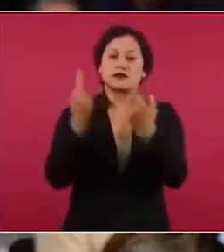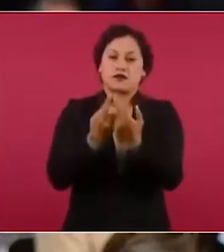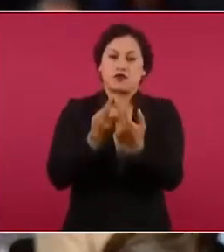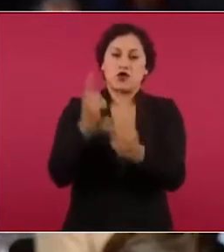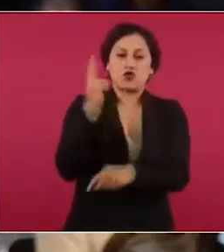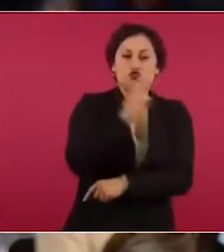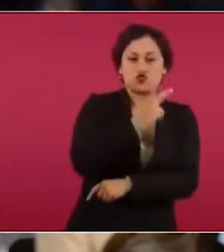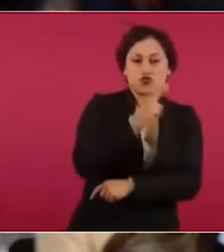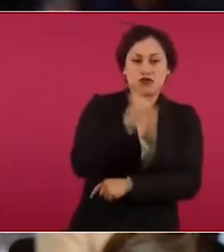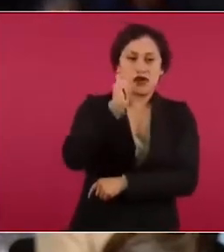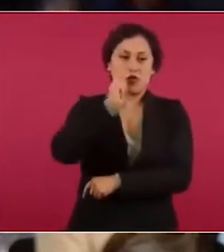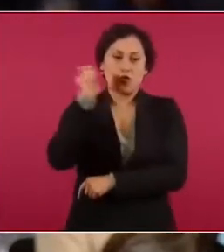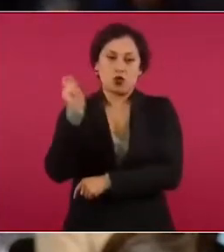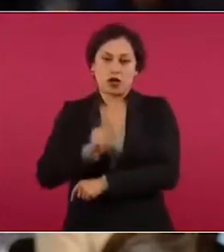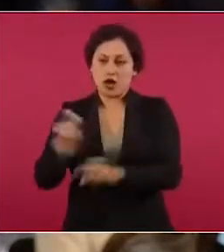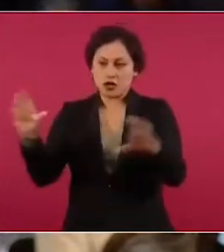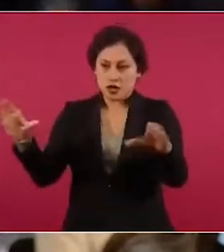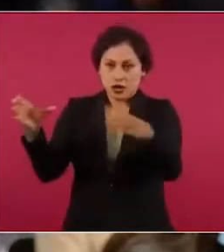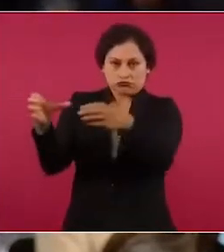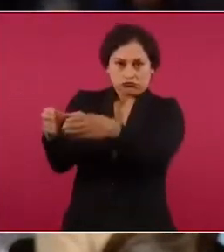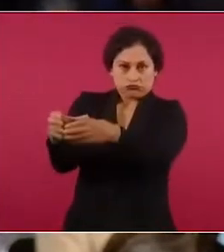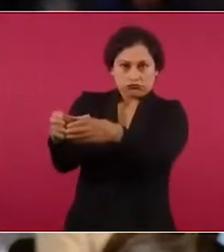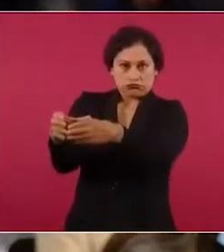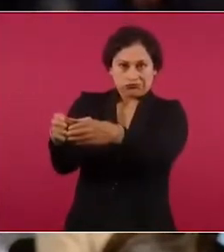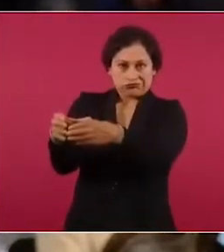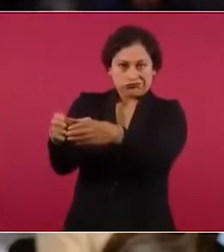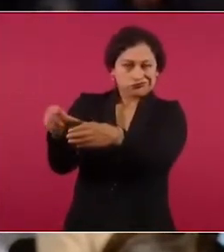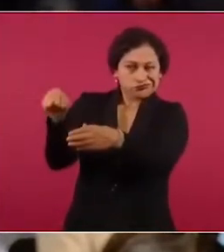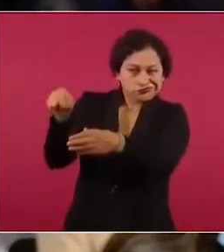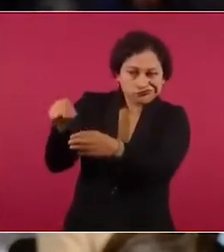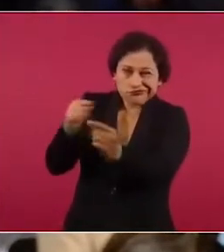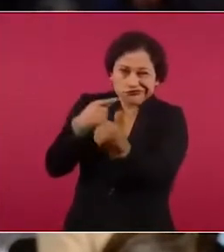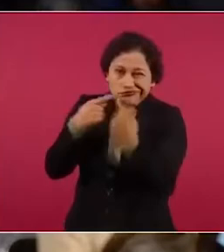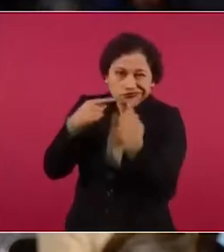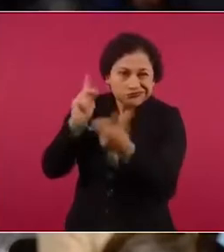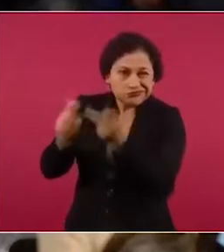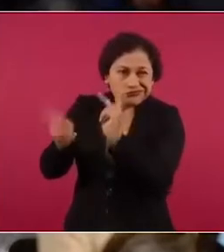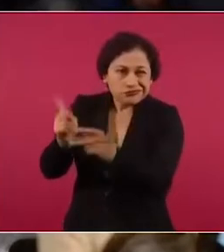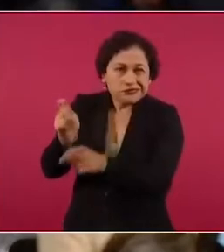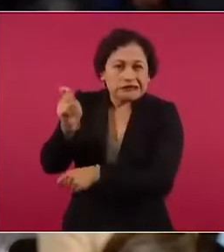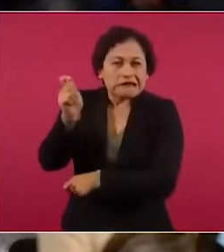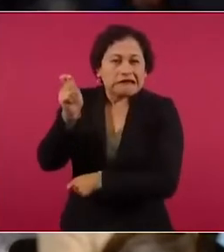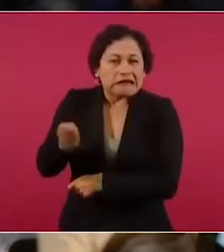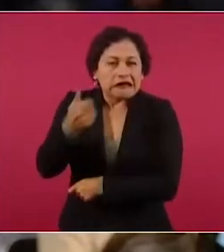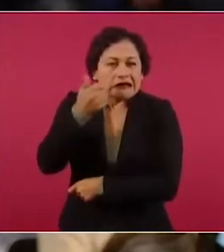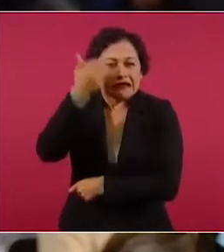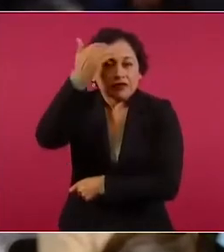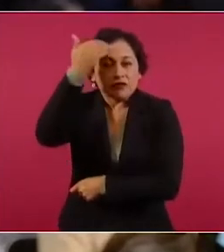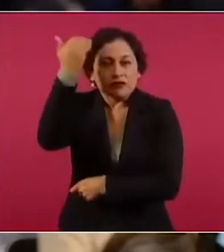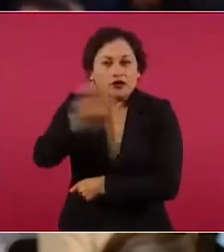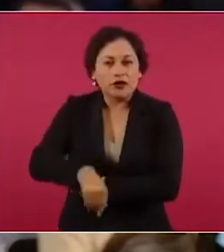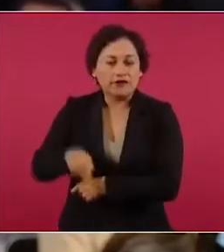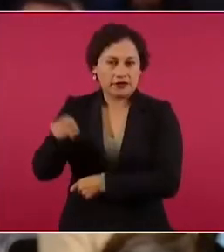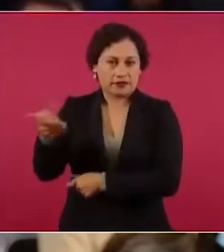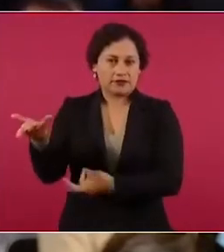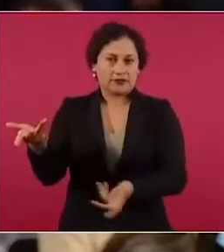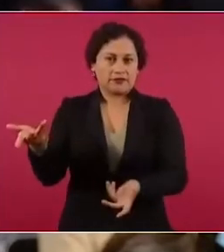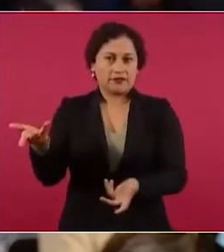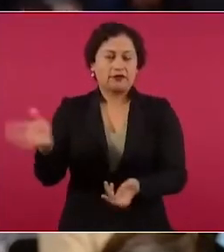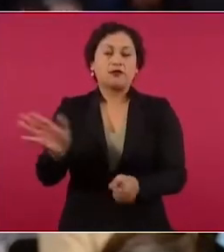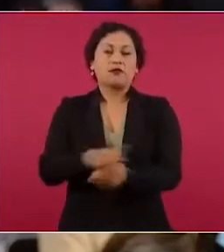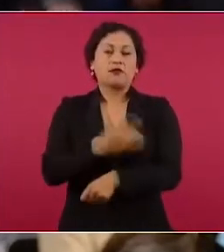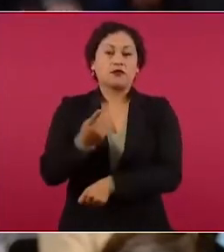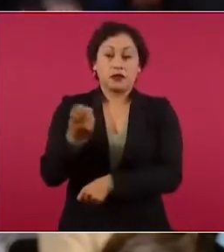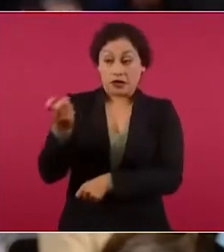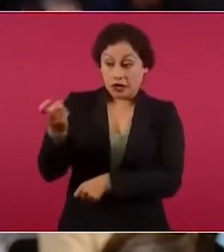de Rusia, saber qué se trató o qué se habló con el canciller Sergei Lavrov de Rusia, porque